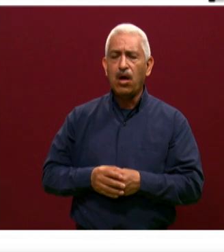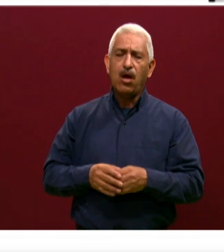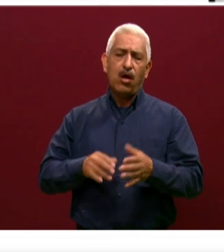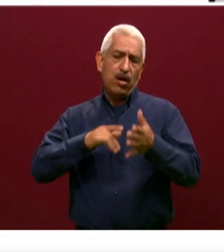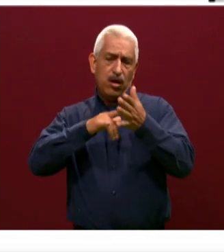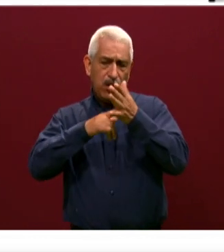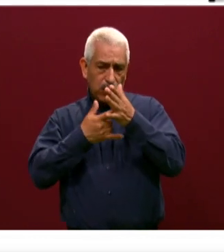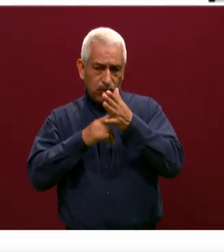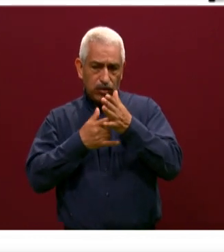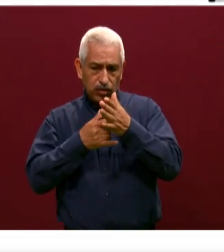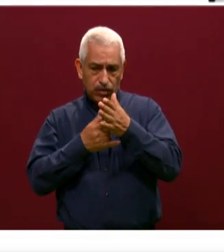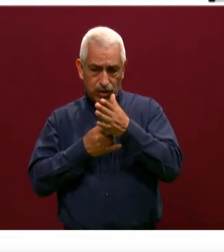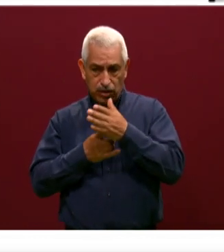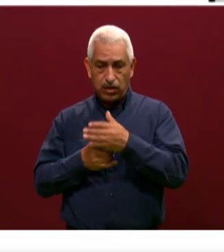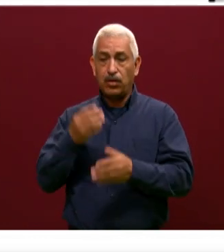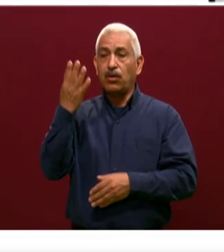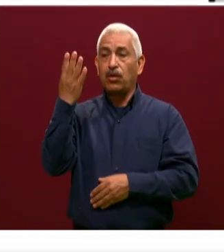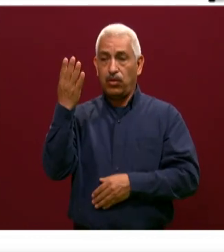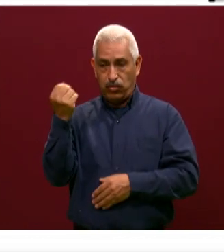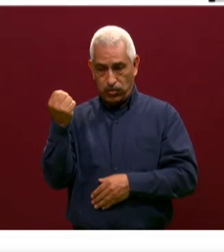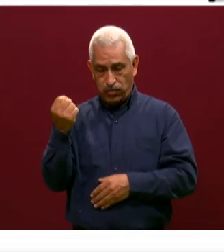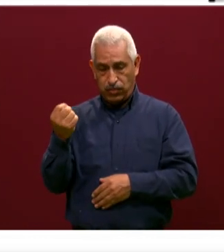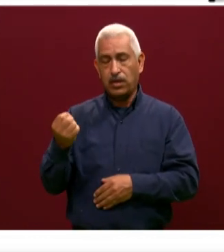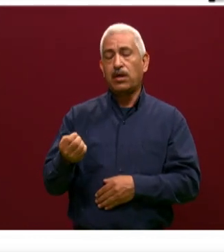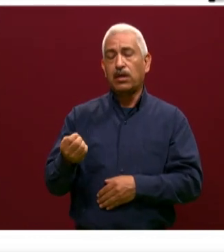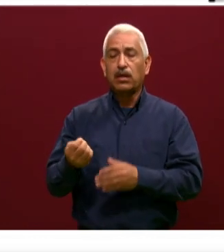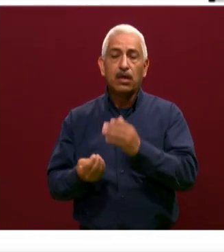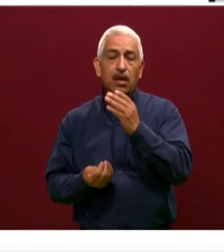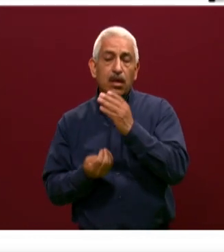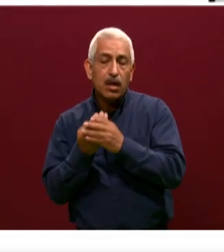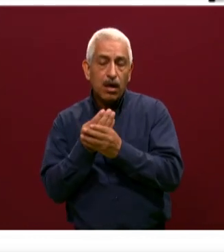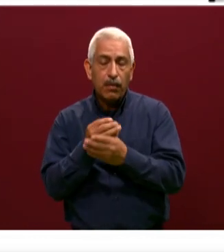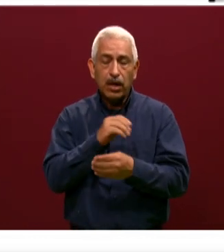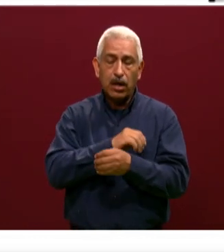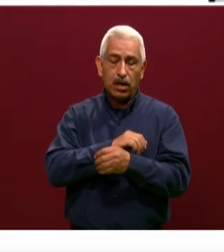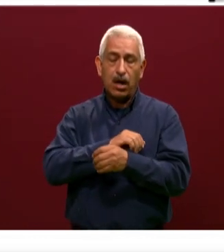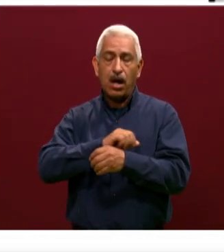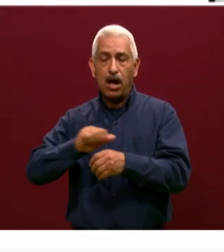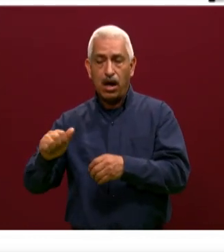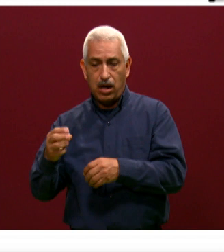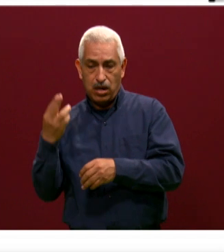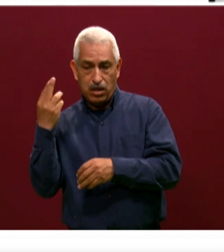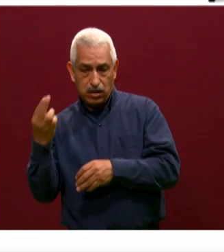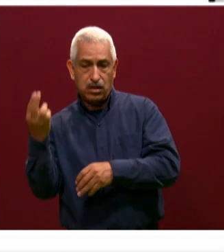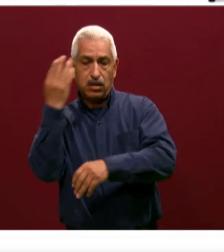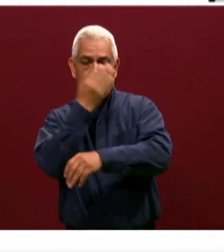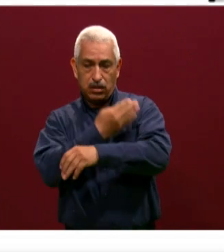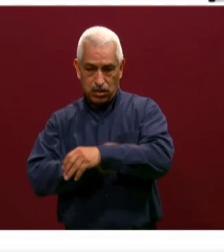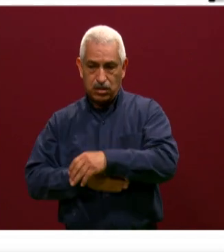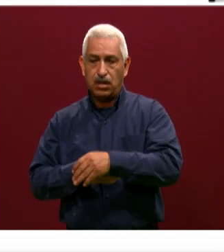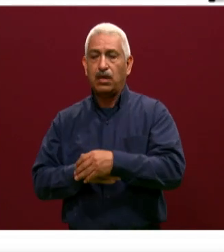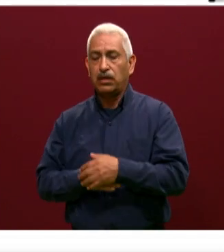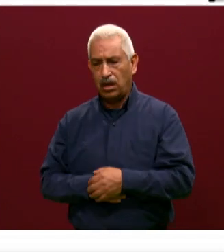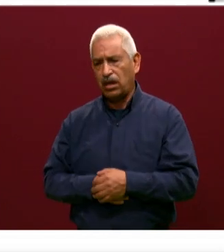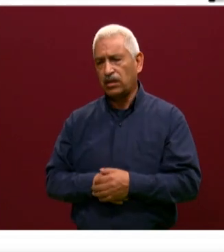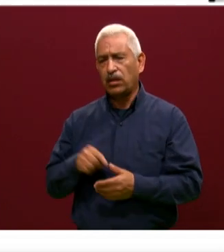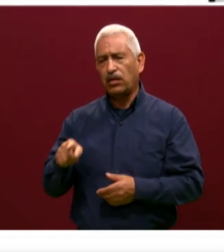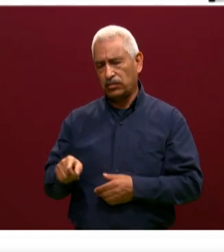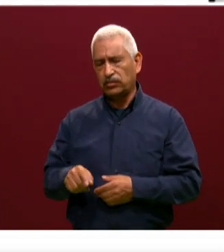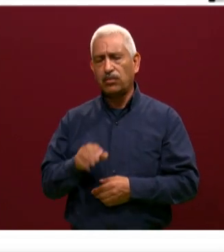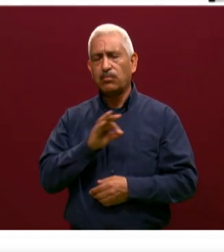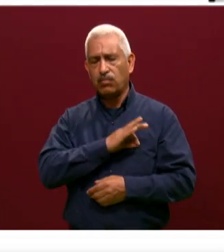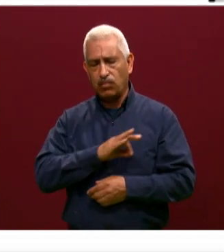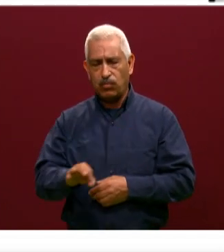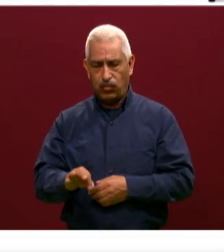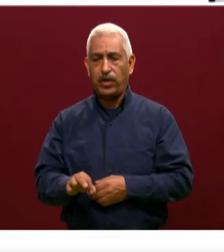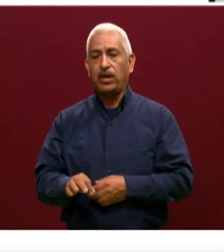2222-293825, en un horario de atención de 9 de la mañana a 3 de la